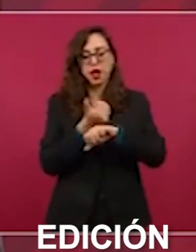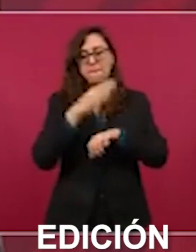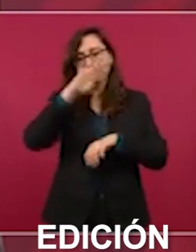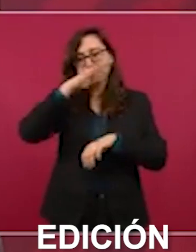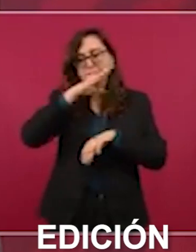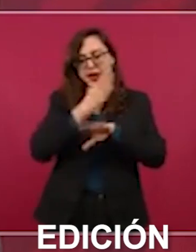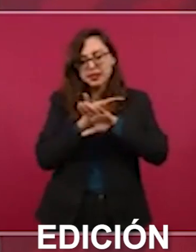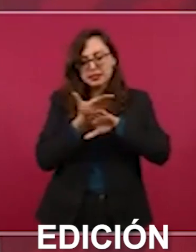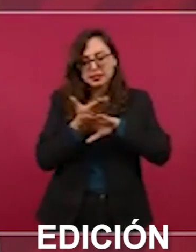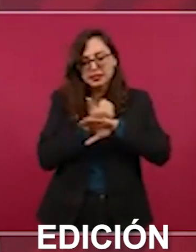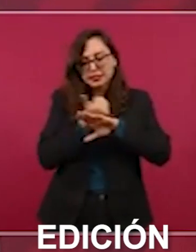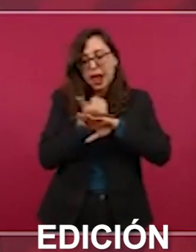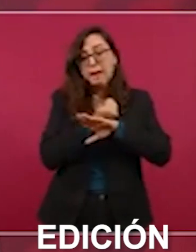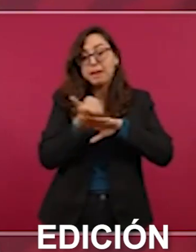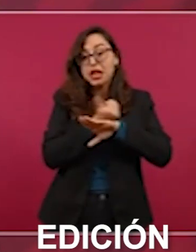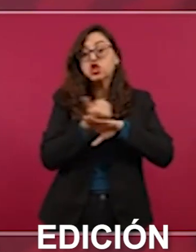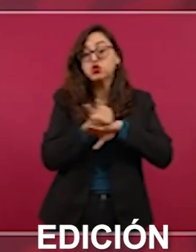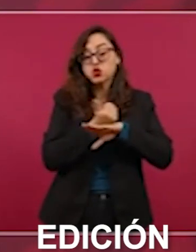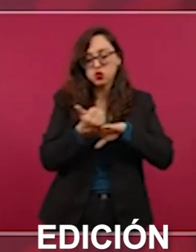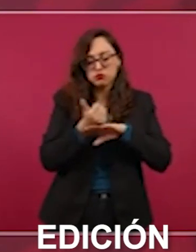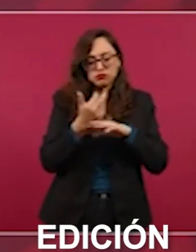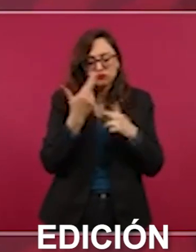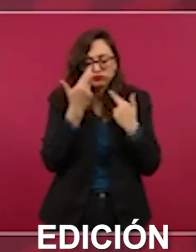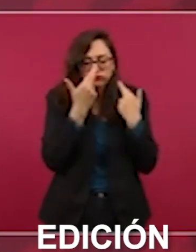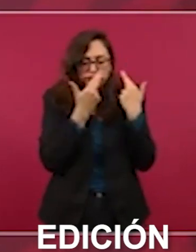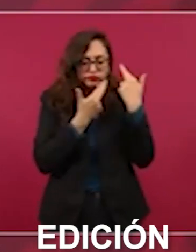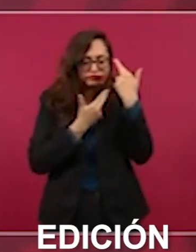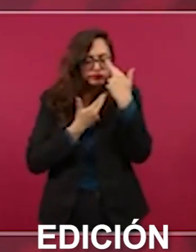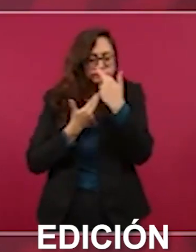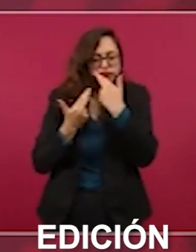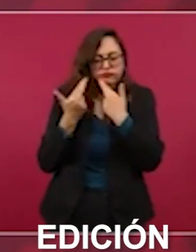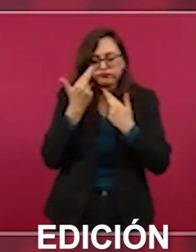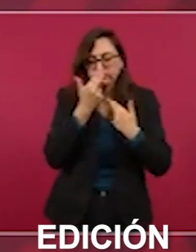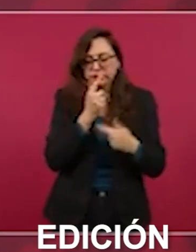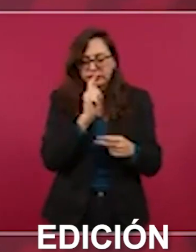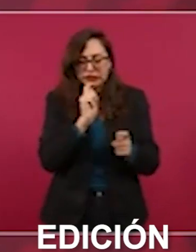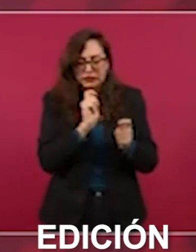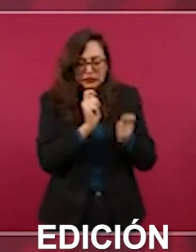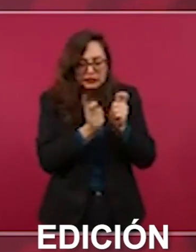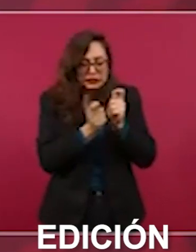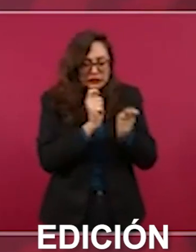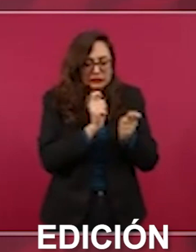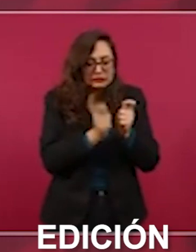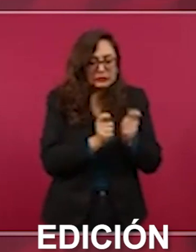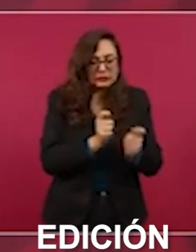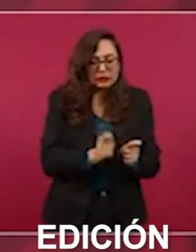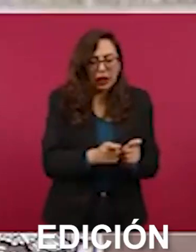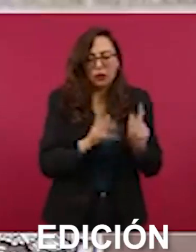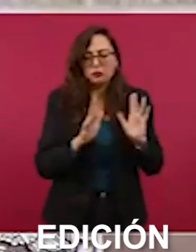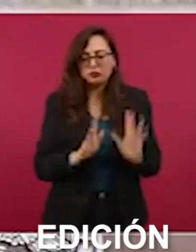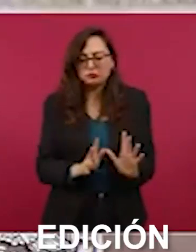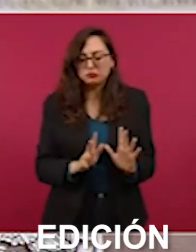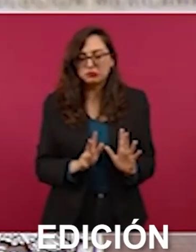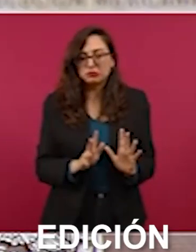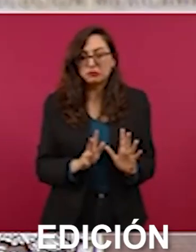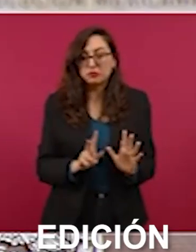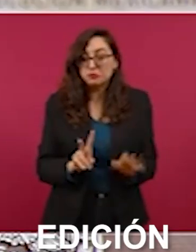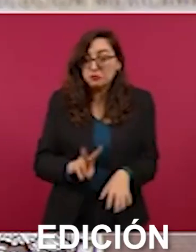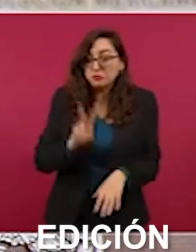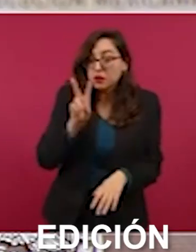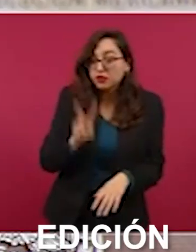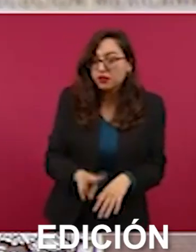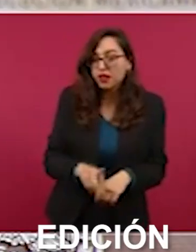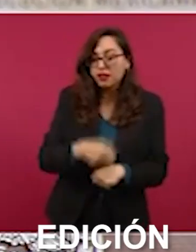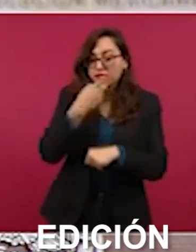las características de ese maíz amarillo y que nos aseguren que no